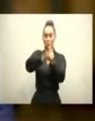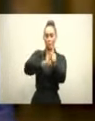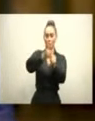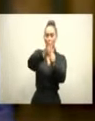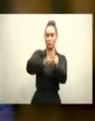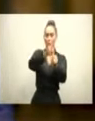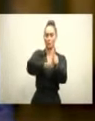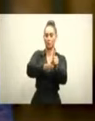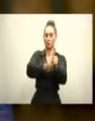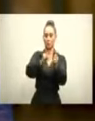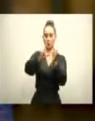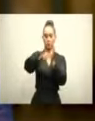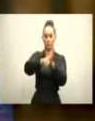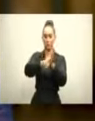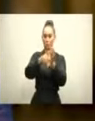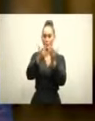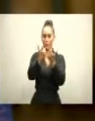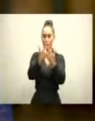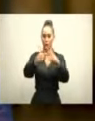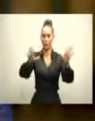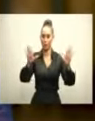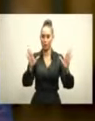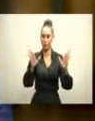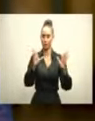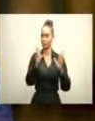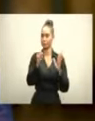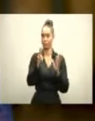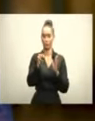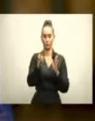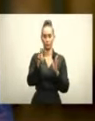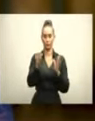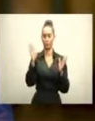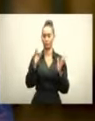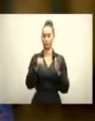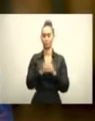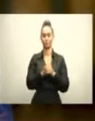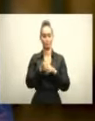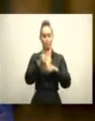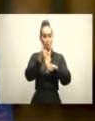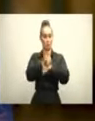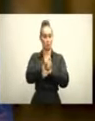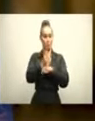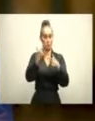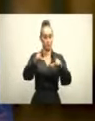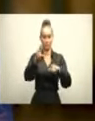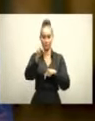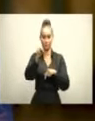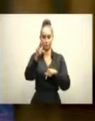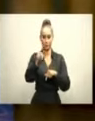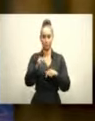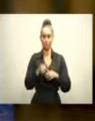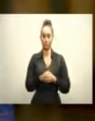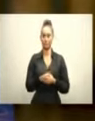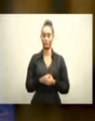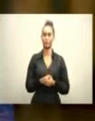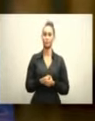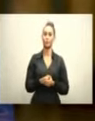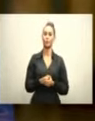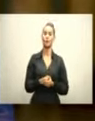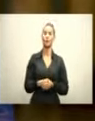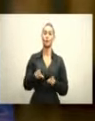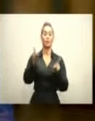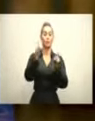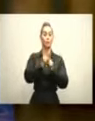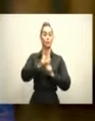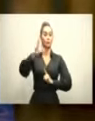sin fundamento que sólo logra, al final, dejar en libertad a los culpables. Por escuchar a la